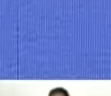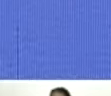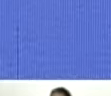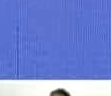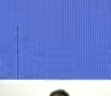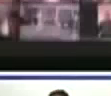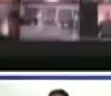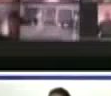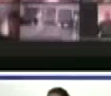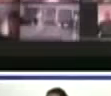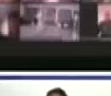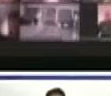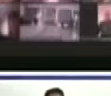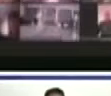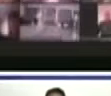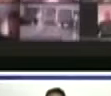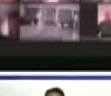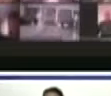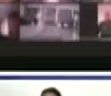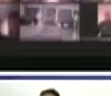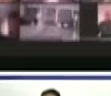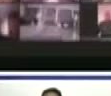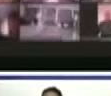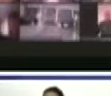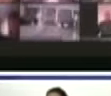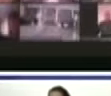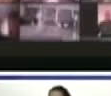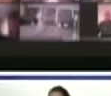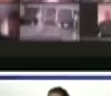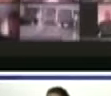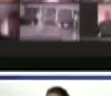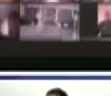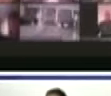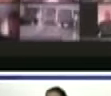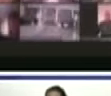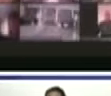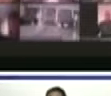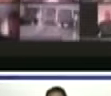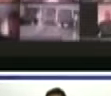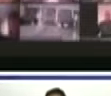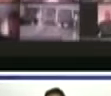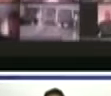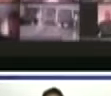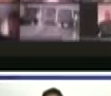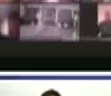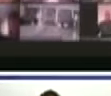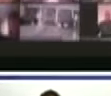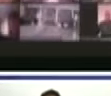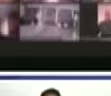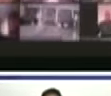es para arreglar cosas, es para mejorar, es para prosperar, para eso nos unimos. Hoy,